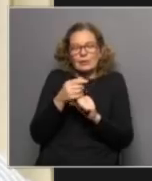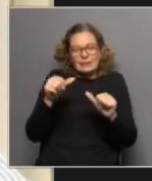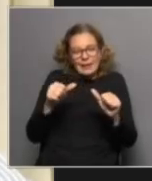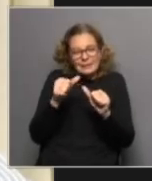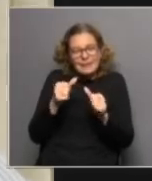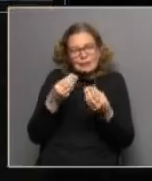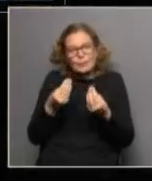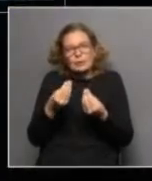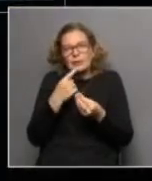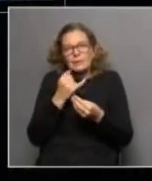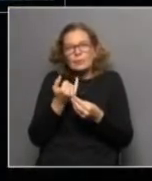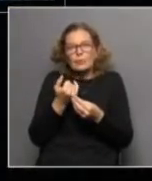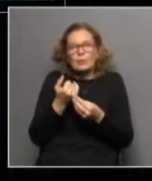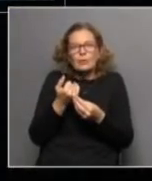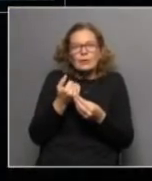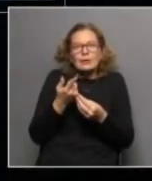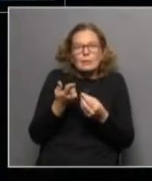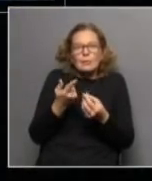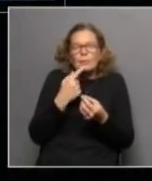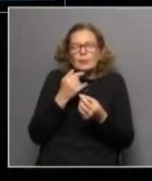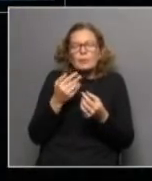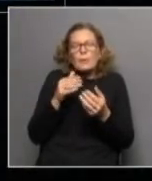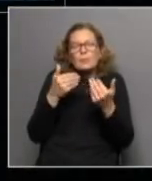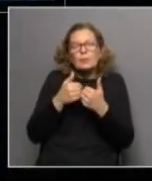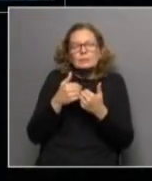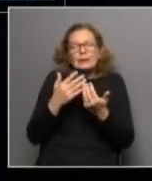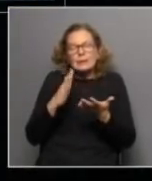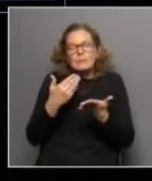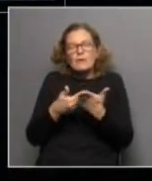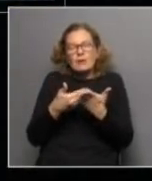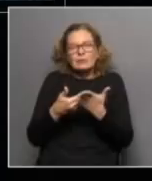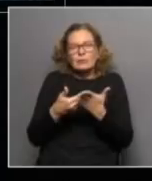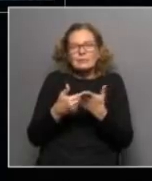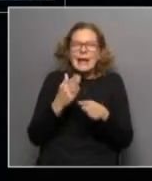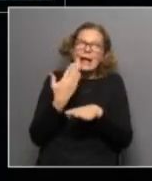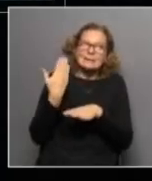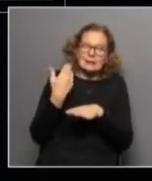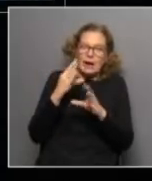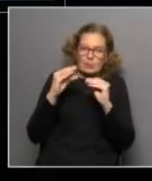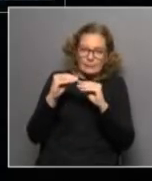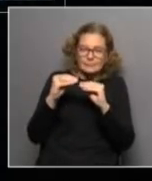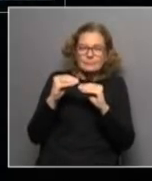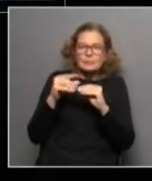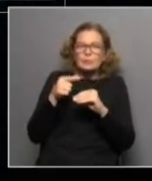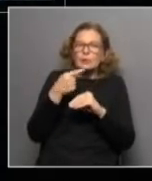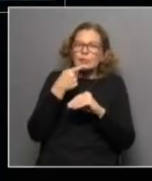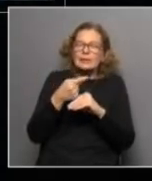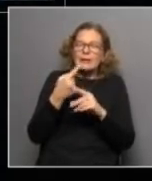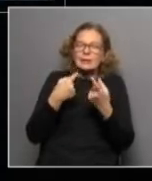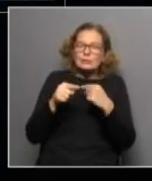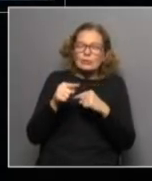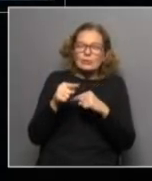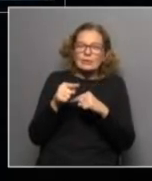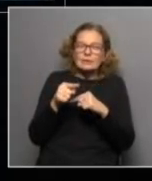haciendo y cuál es la suficiencia de sus aspectos? Y la otra pregunta que me quedó de lo que es de lo anterior, por lo que tú decías entonces,